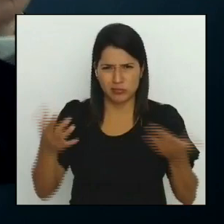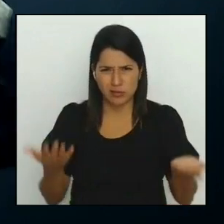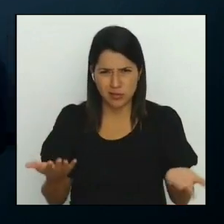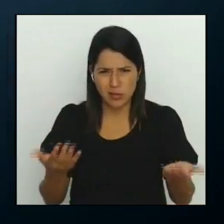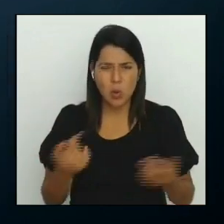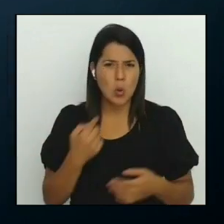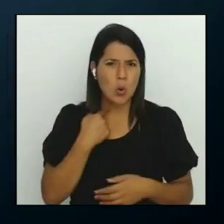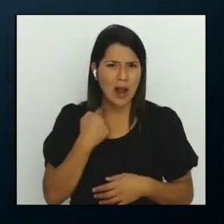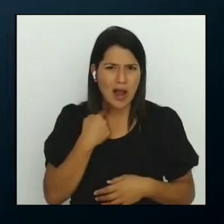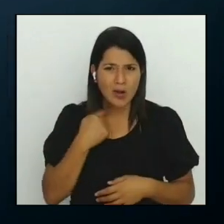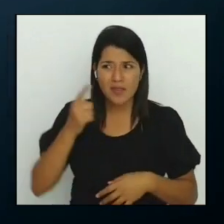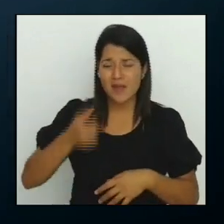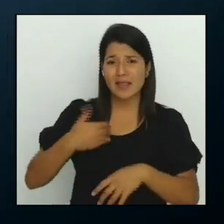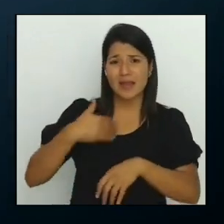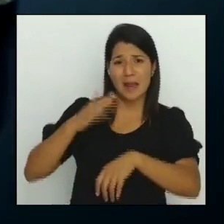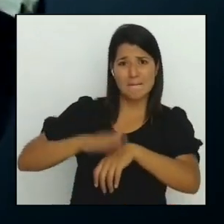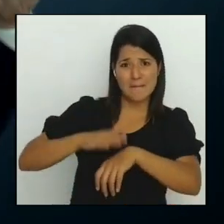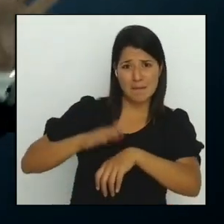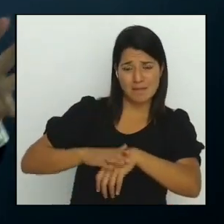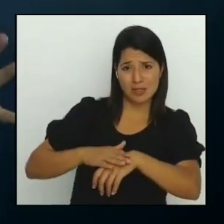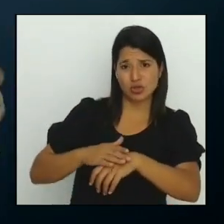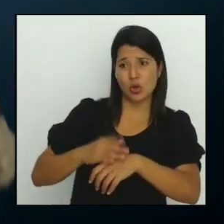así para manejar un droncito